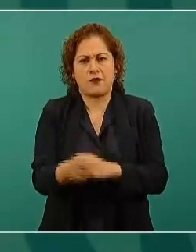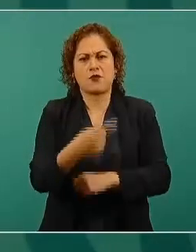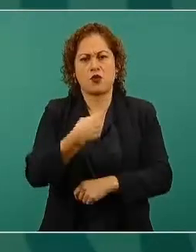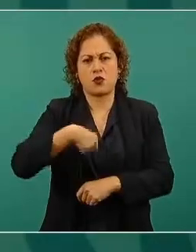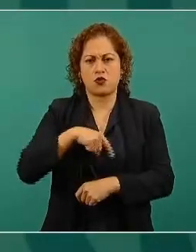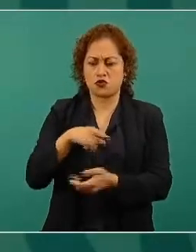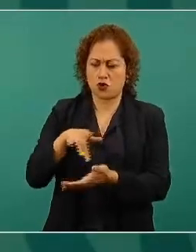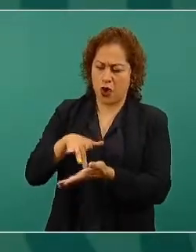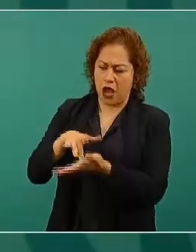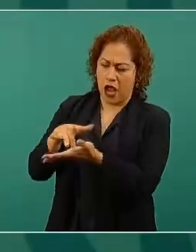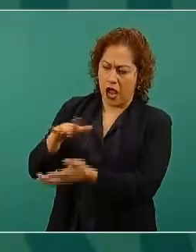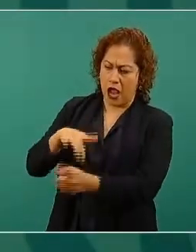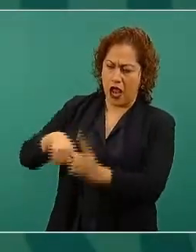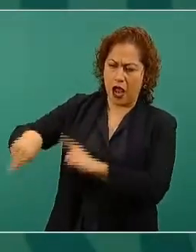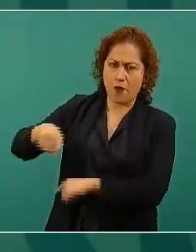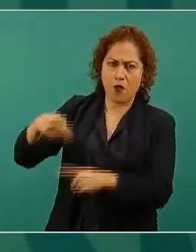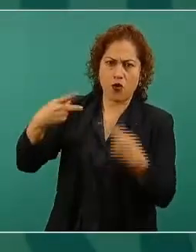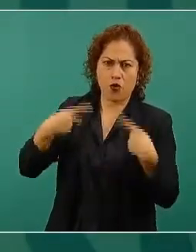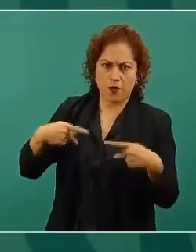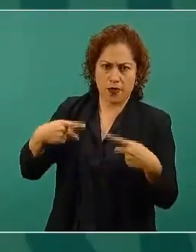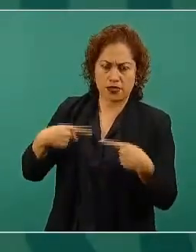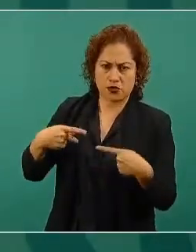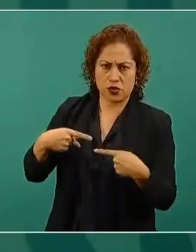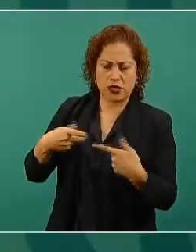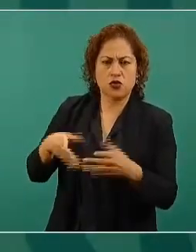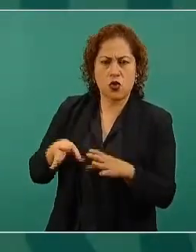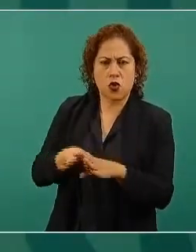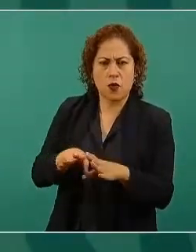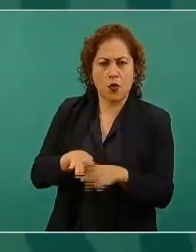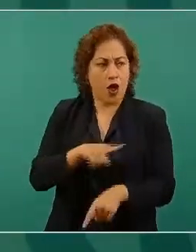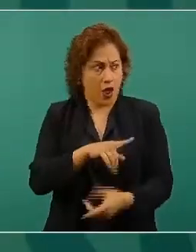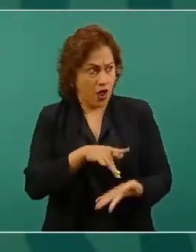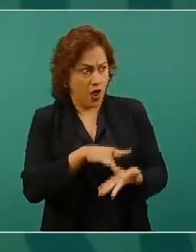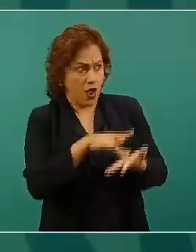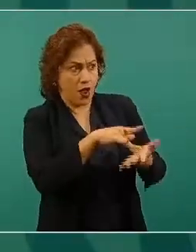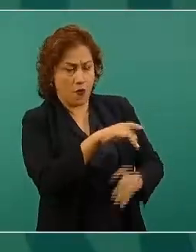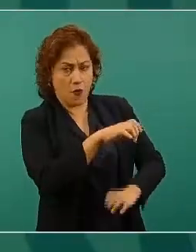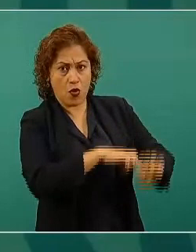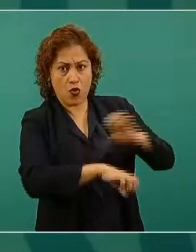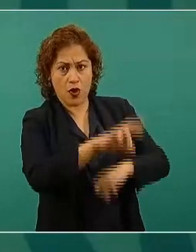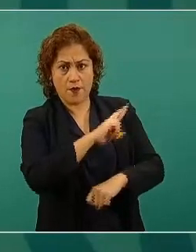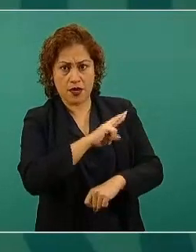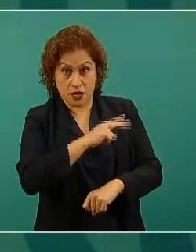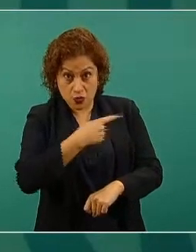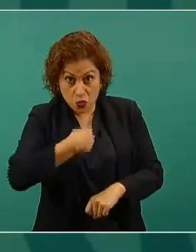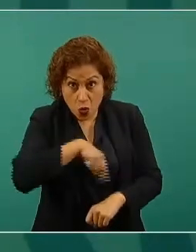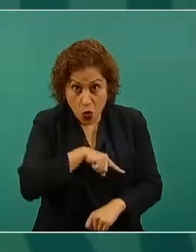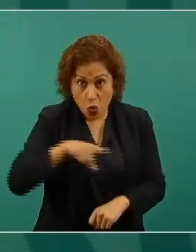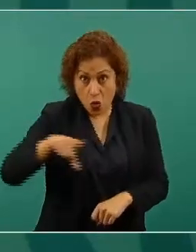a las grandes corporaciones empresariales o comerciales.